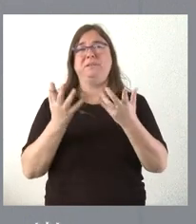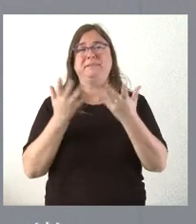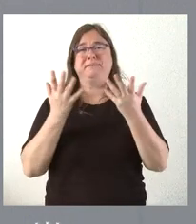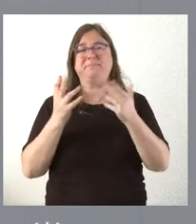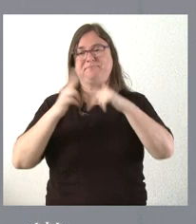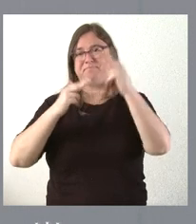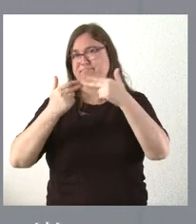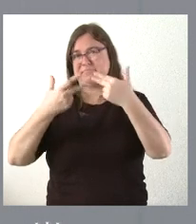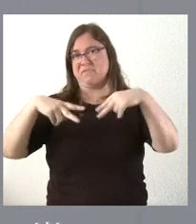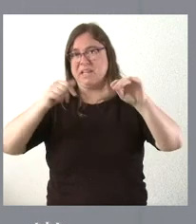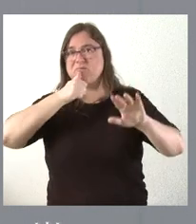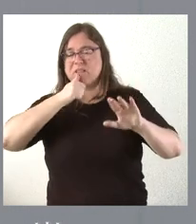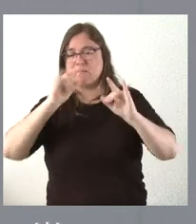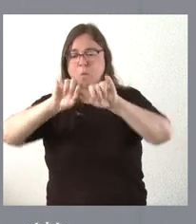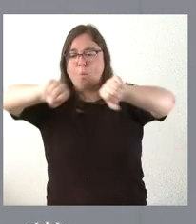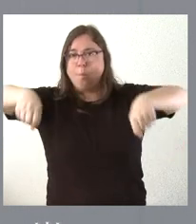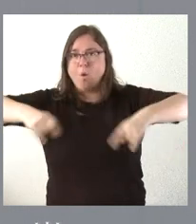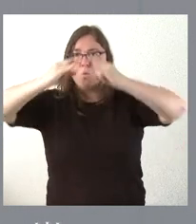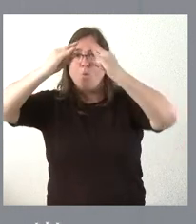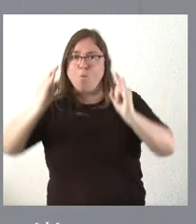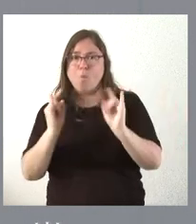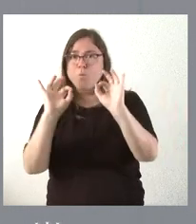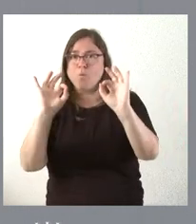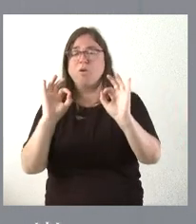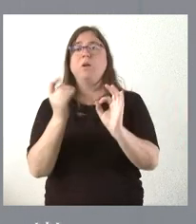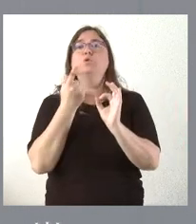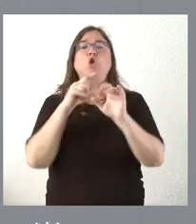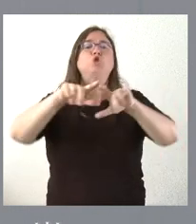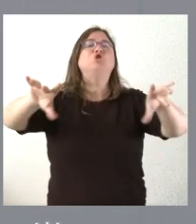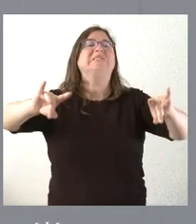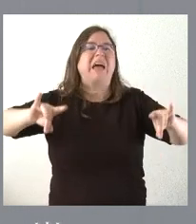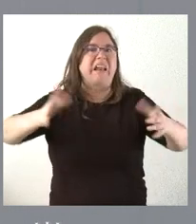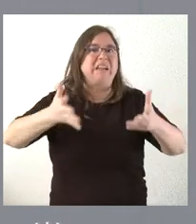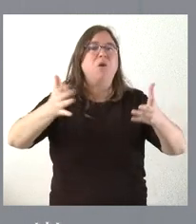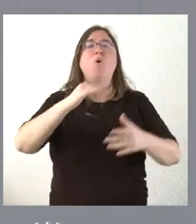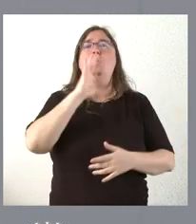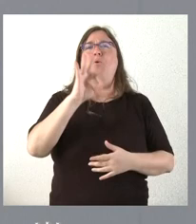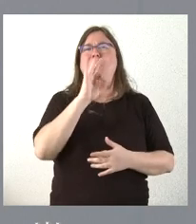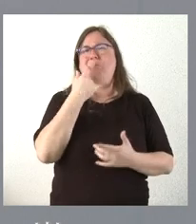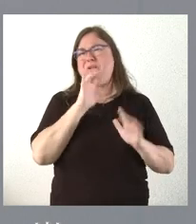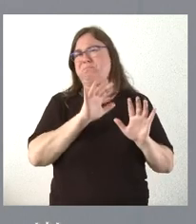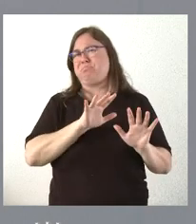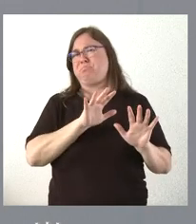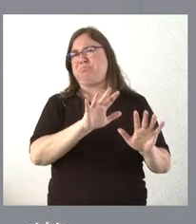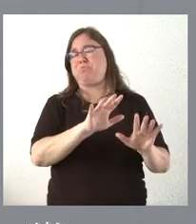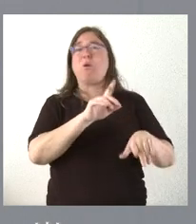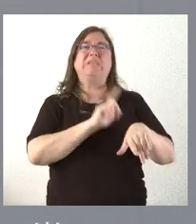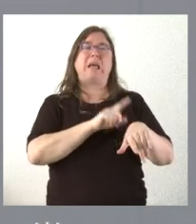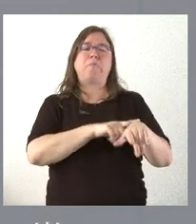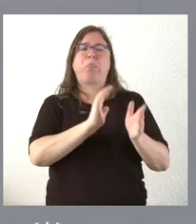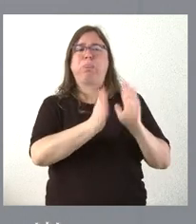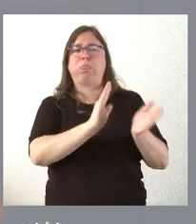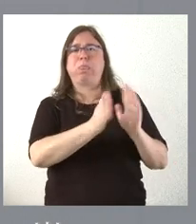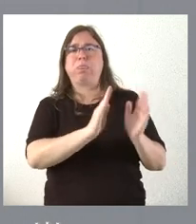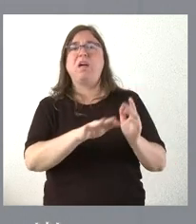acabar, están en esqueleto, están apenas con el solar o algunas están muy deterioradas por el paso del tiempo o en